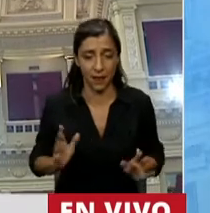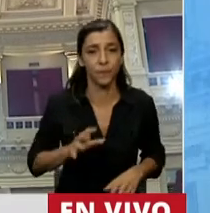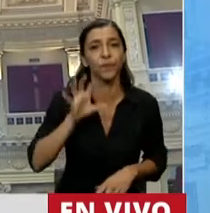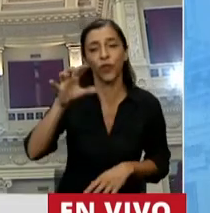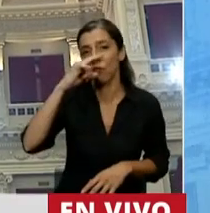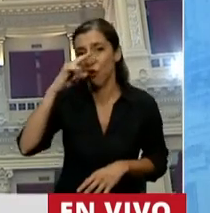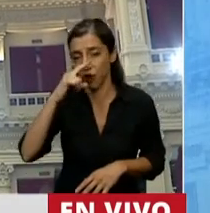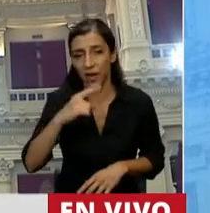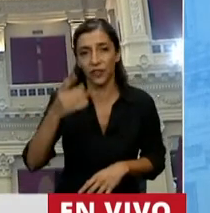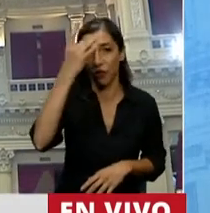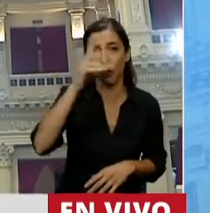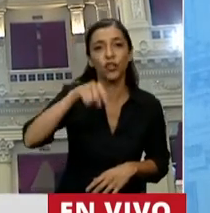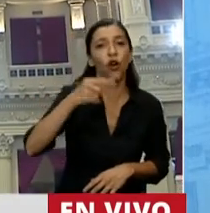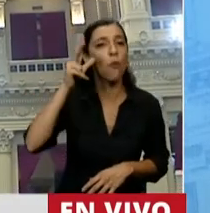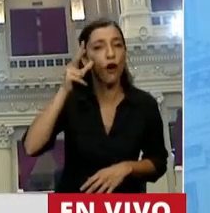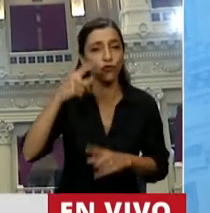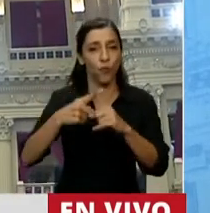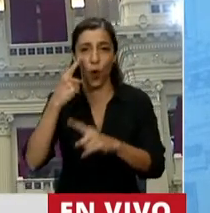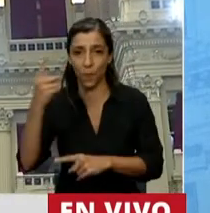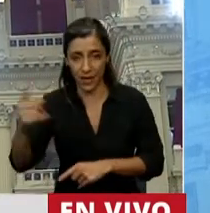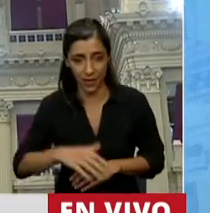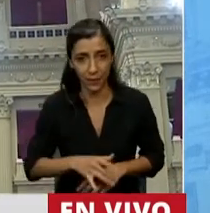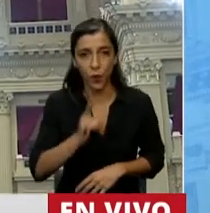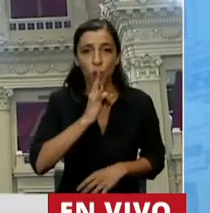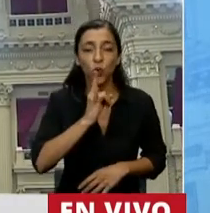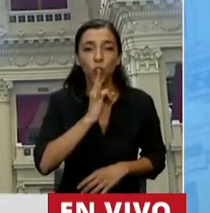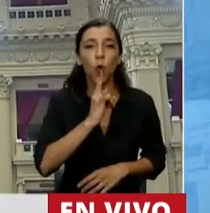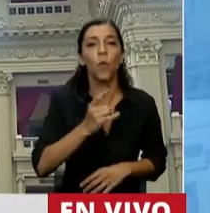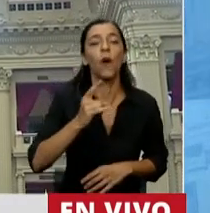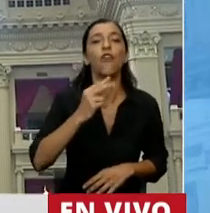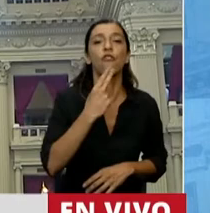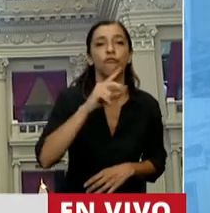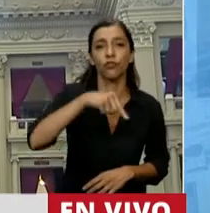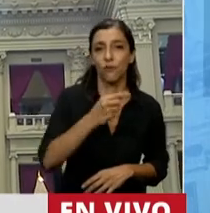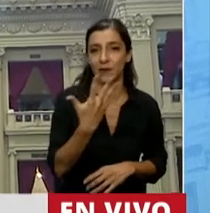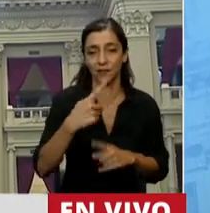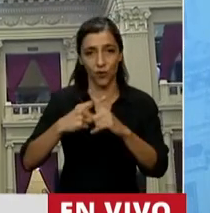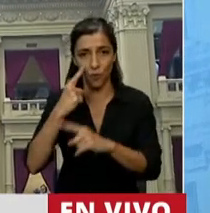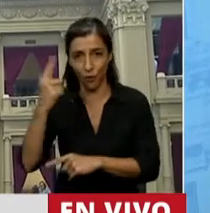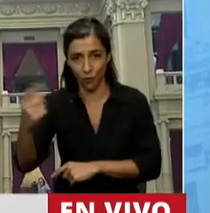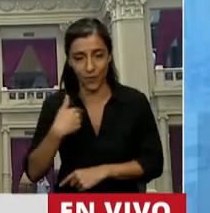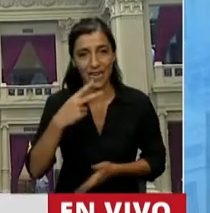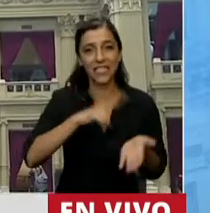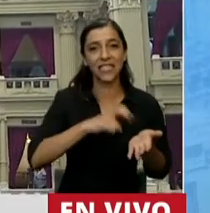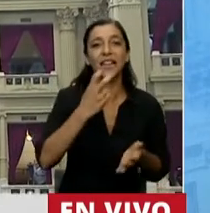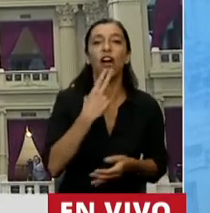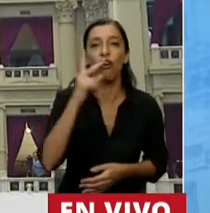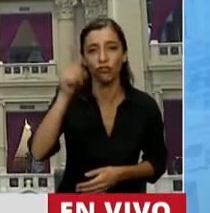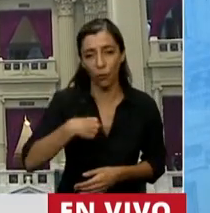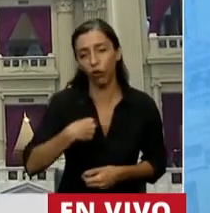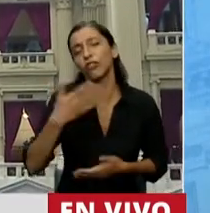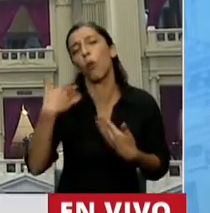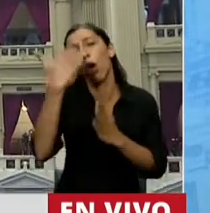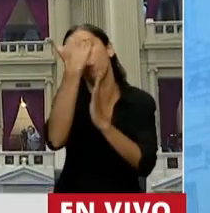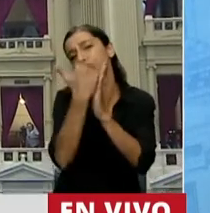,8 por mil, permítame leerlo, Tucumán 11,5 por mil, salta 11 por ciento. Y puedo seguir